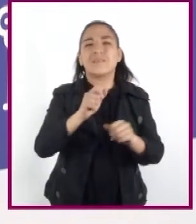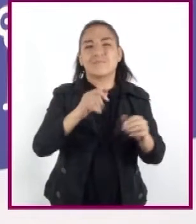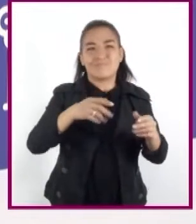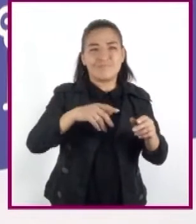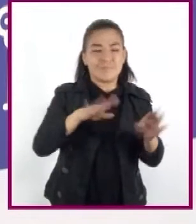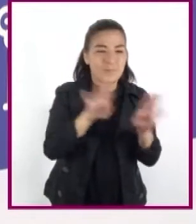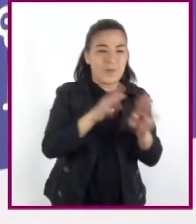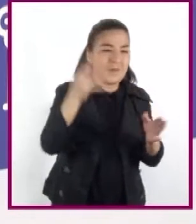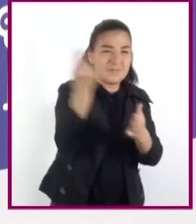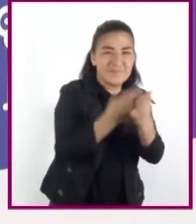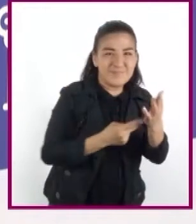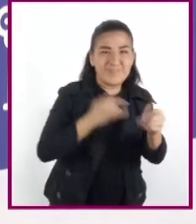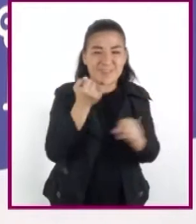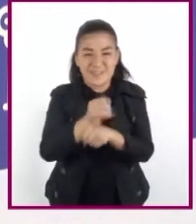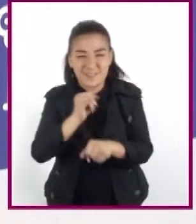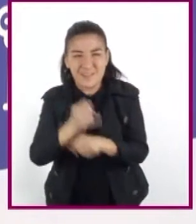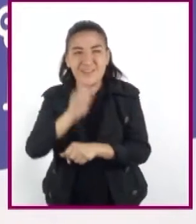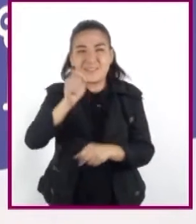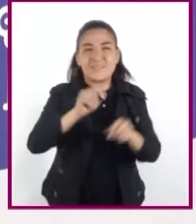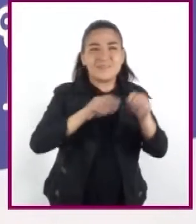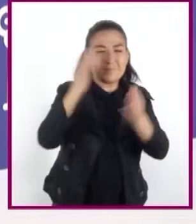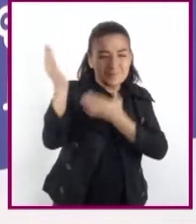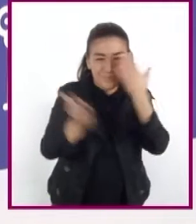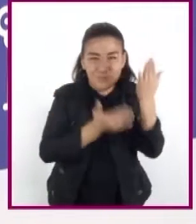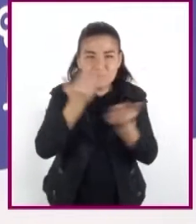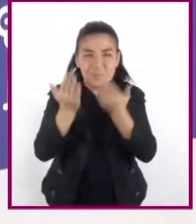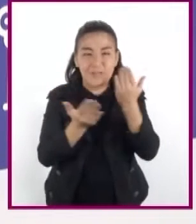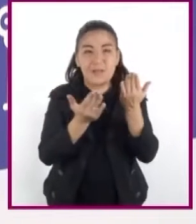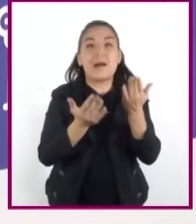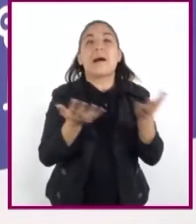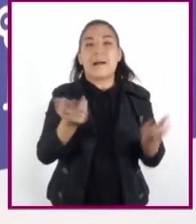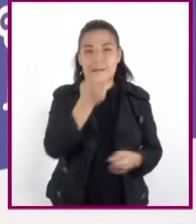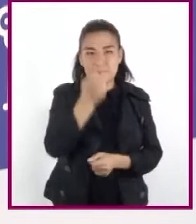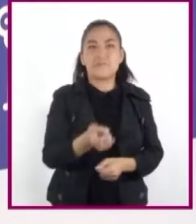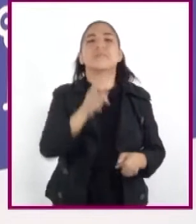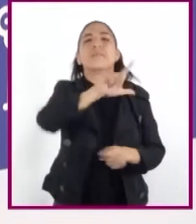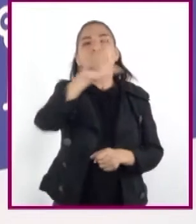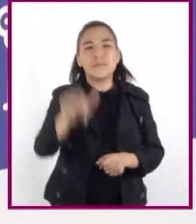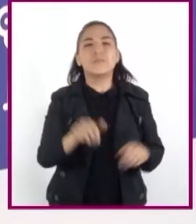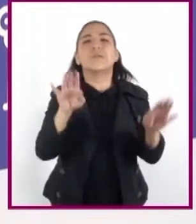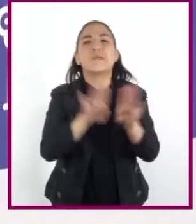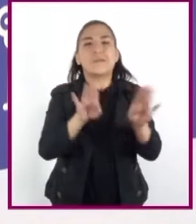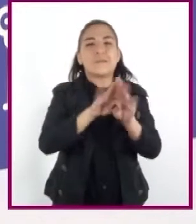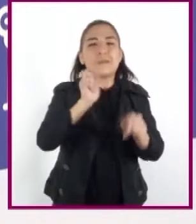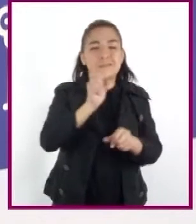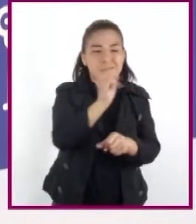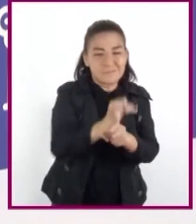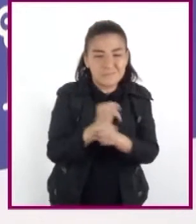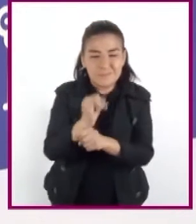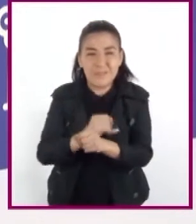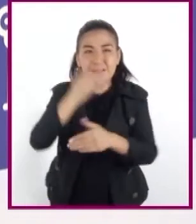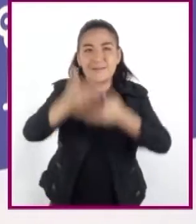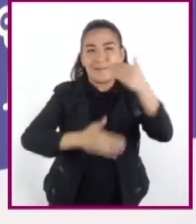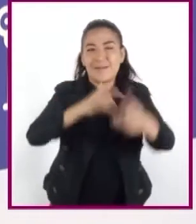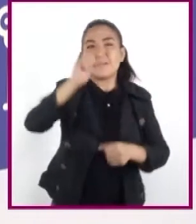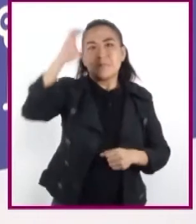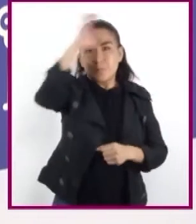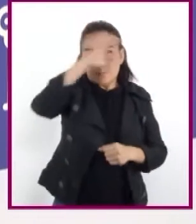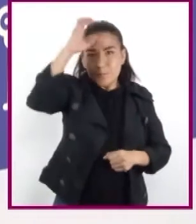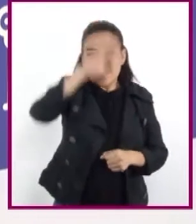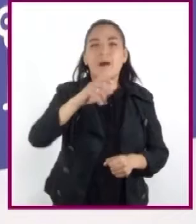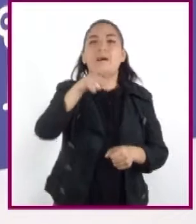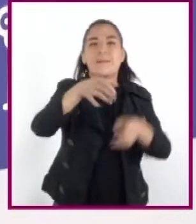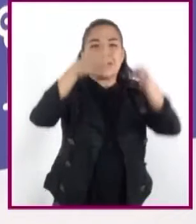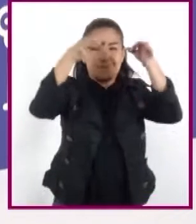y al estudio detallado de la cerámica. Fue así como se establecieron las primeras secuencias culturales fidedignas que,